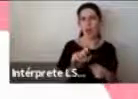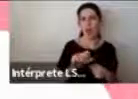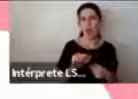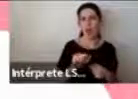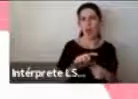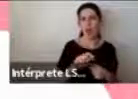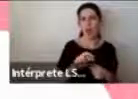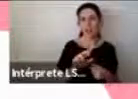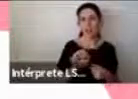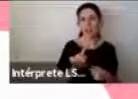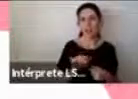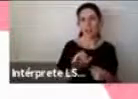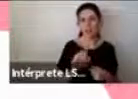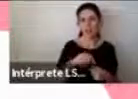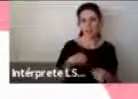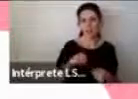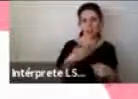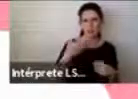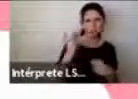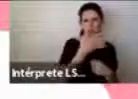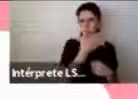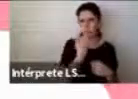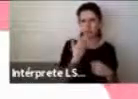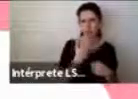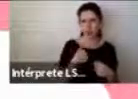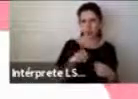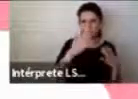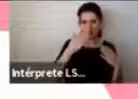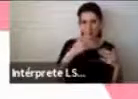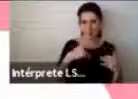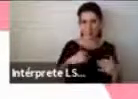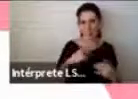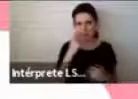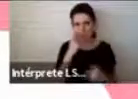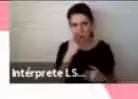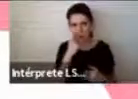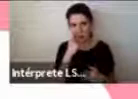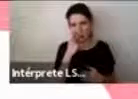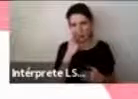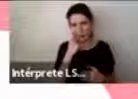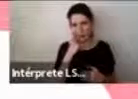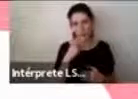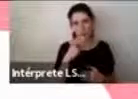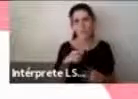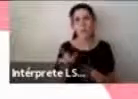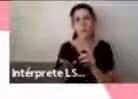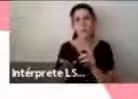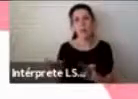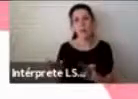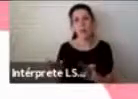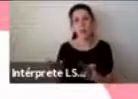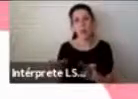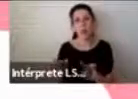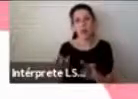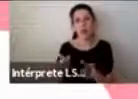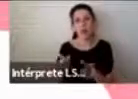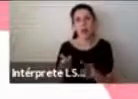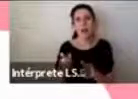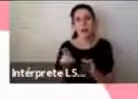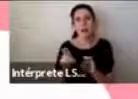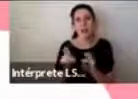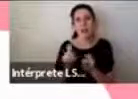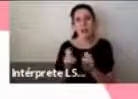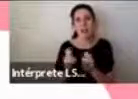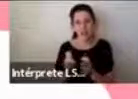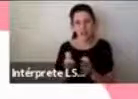con trastorno de neuro desarrollo estamos hablando de una población que es más susceptible a tener dificultades emocionales y socioemocionales entonces